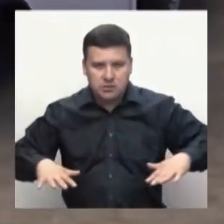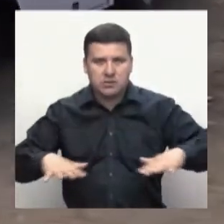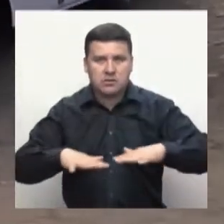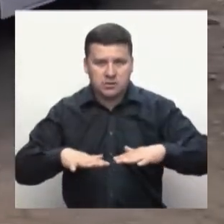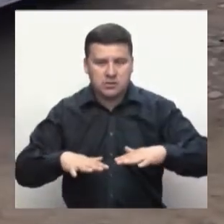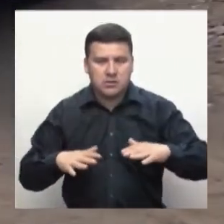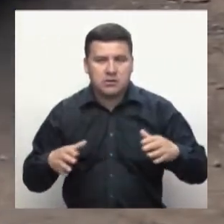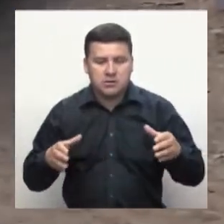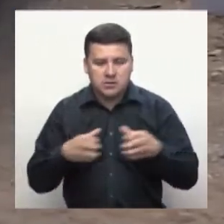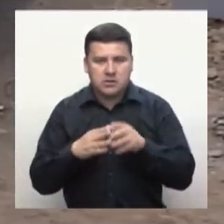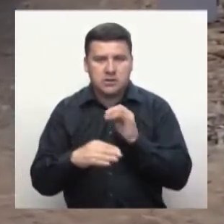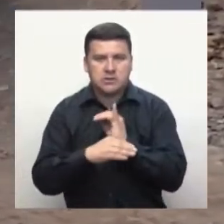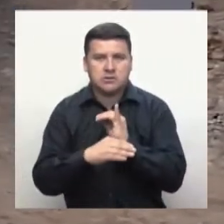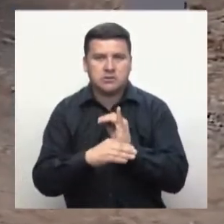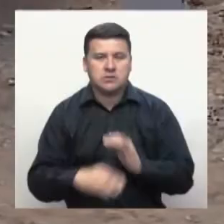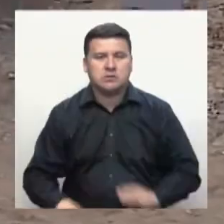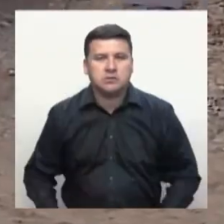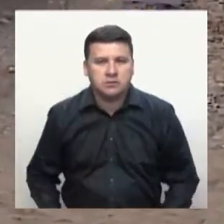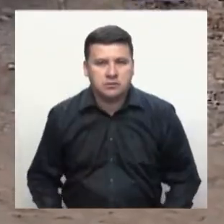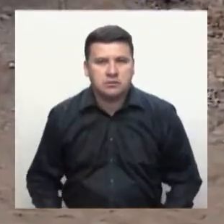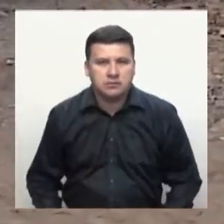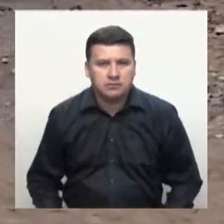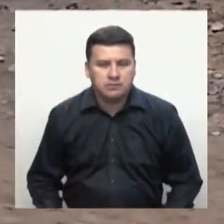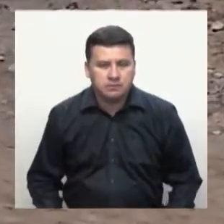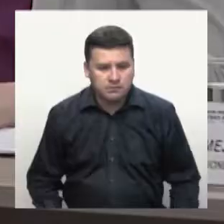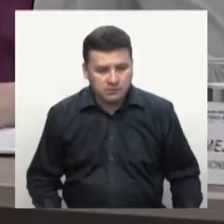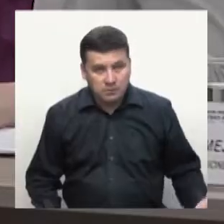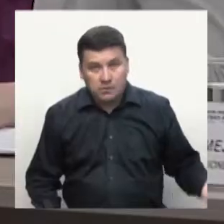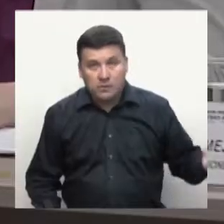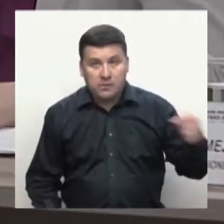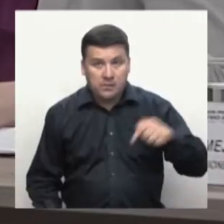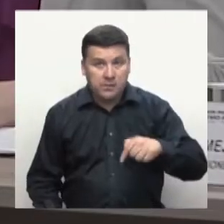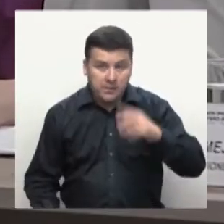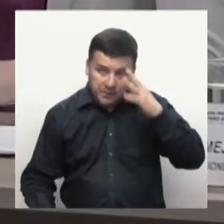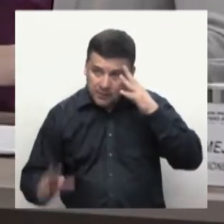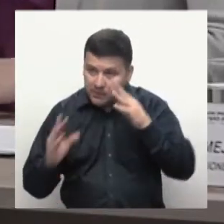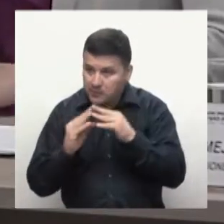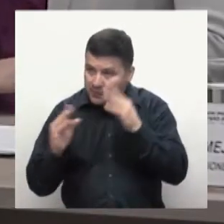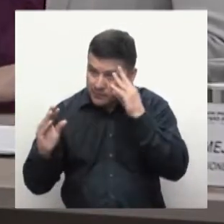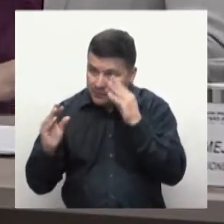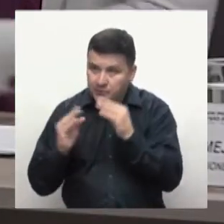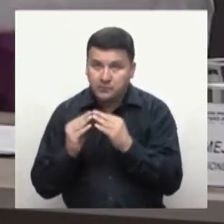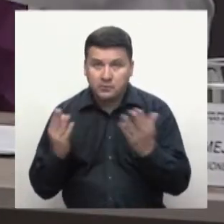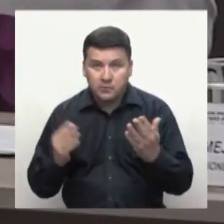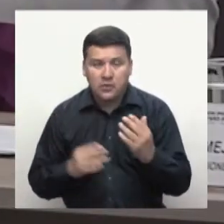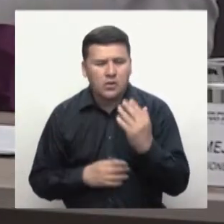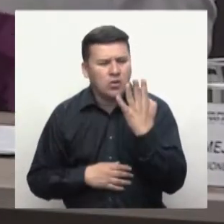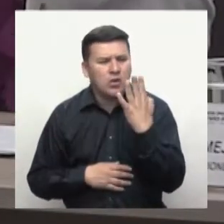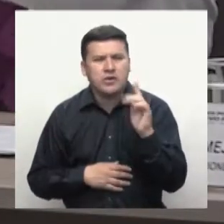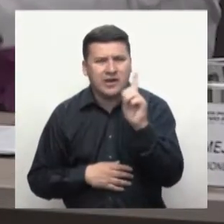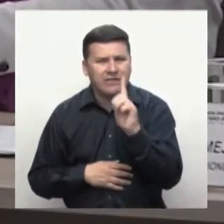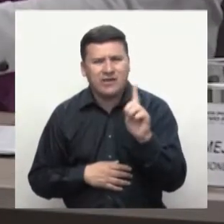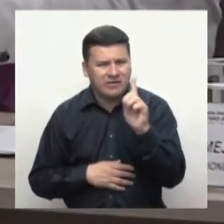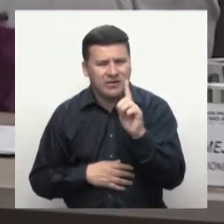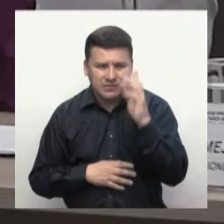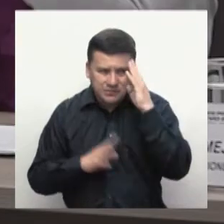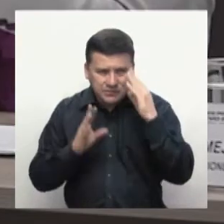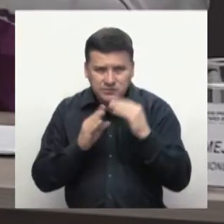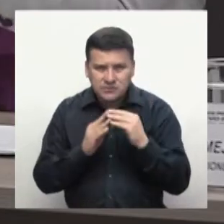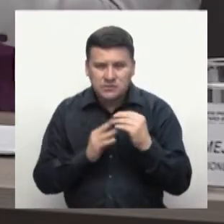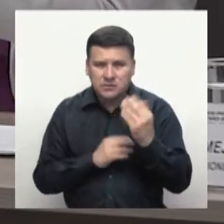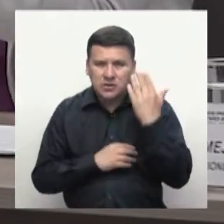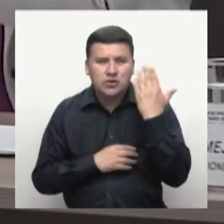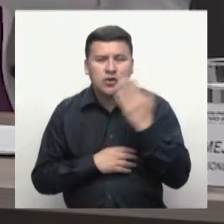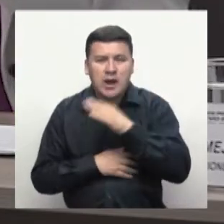realizamos el 4 de febrero en Anoría, Antioquia, se inició una ruta de formación, pero